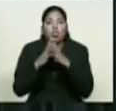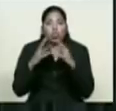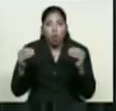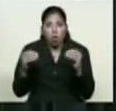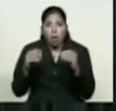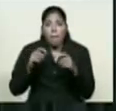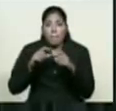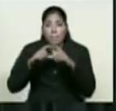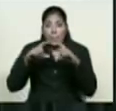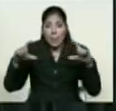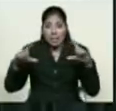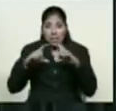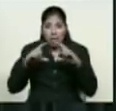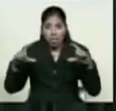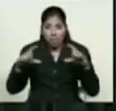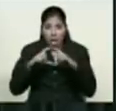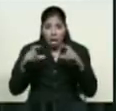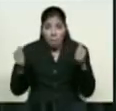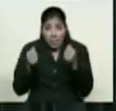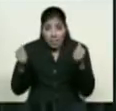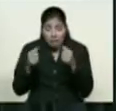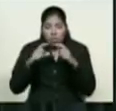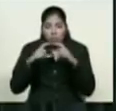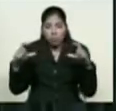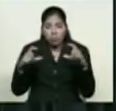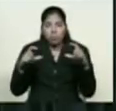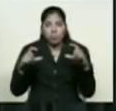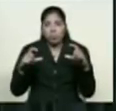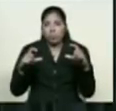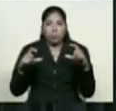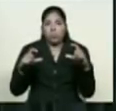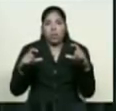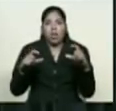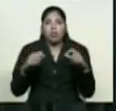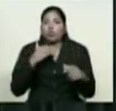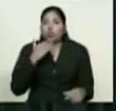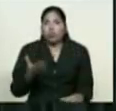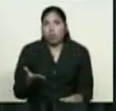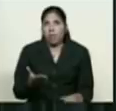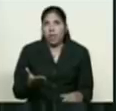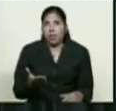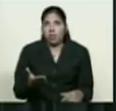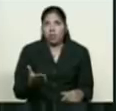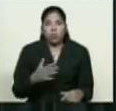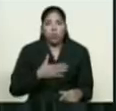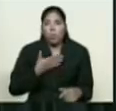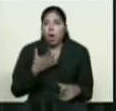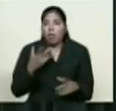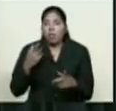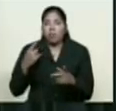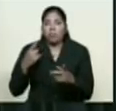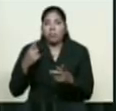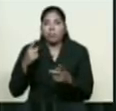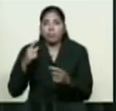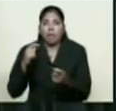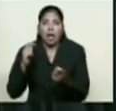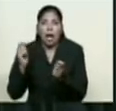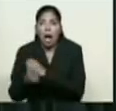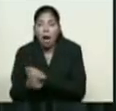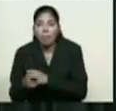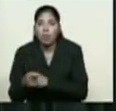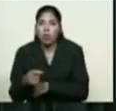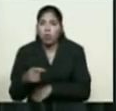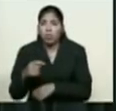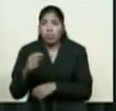del cono monetario a sustituir perderán su poder liberatorio y no podrán ser canjeados una vez vigente la